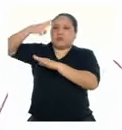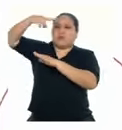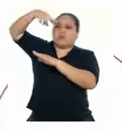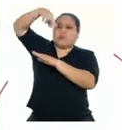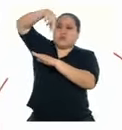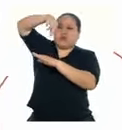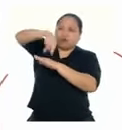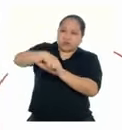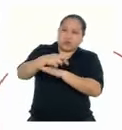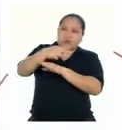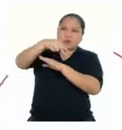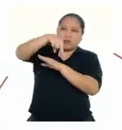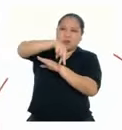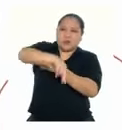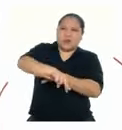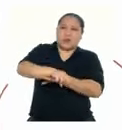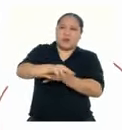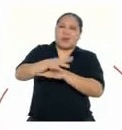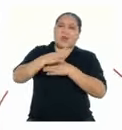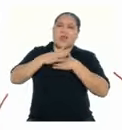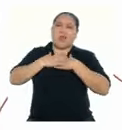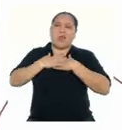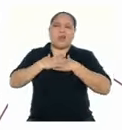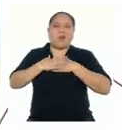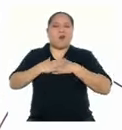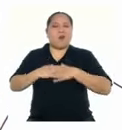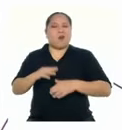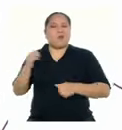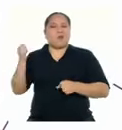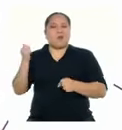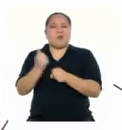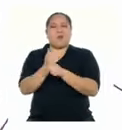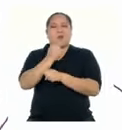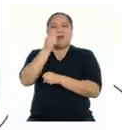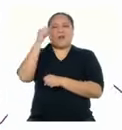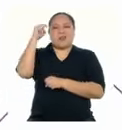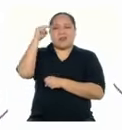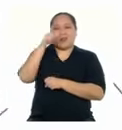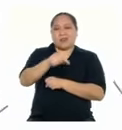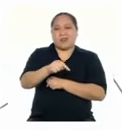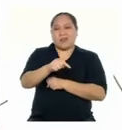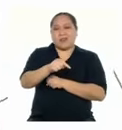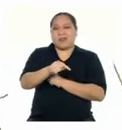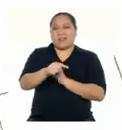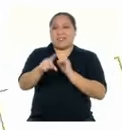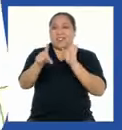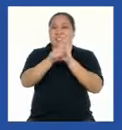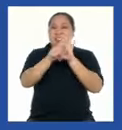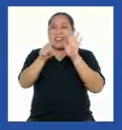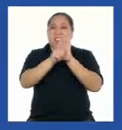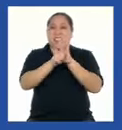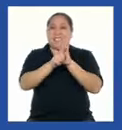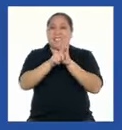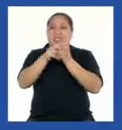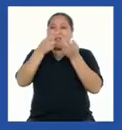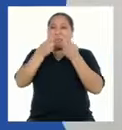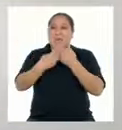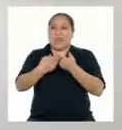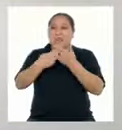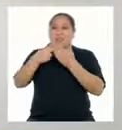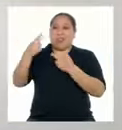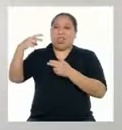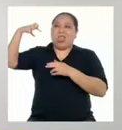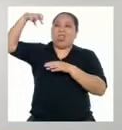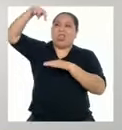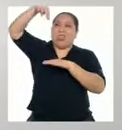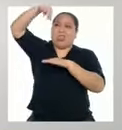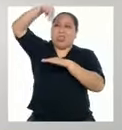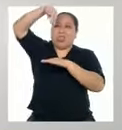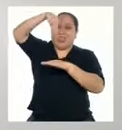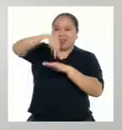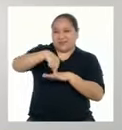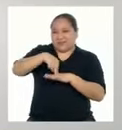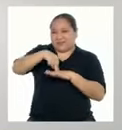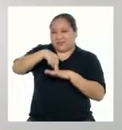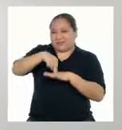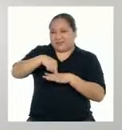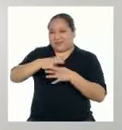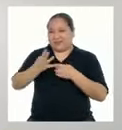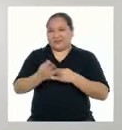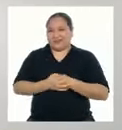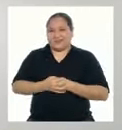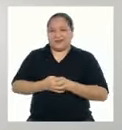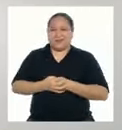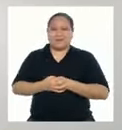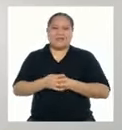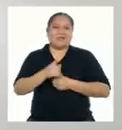Por fin, el cuerpo triunfante contra la triste ley de la gravedad ¿A qué se refiere